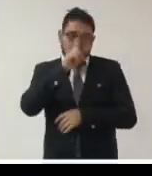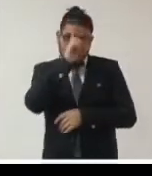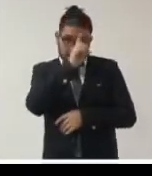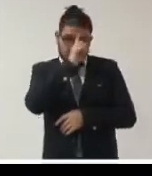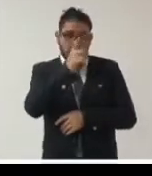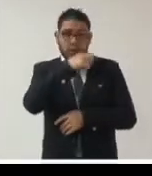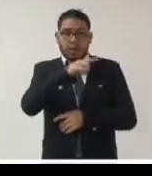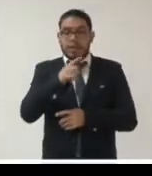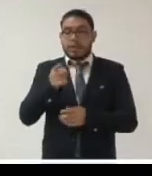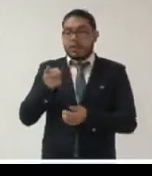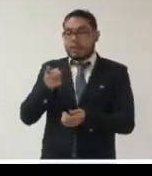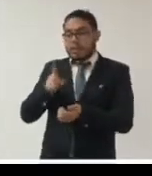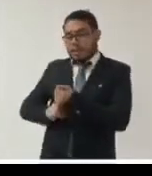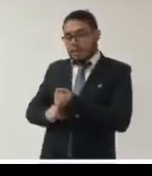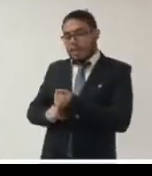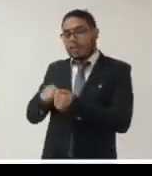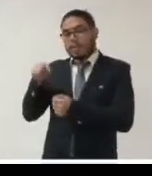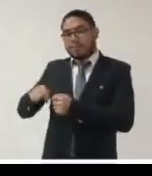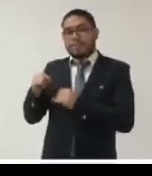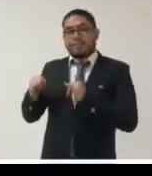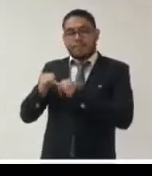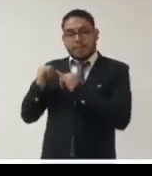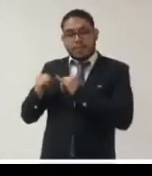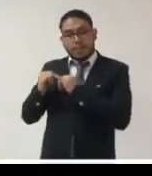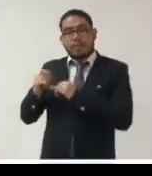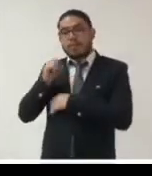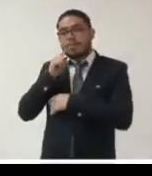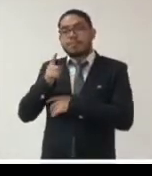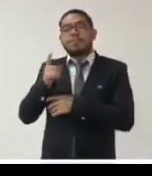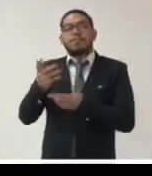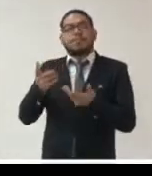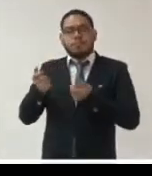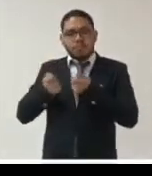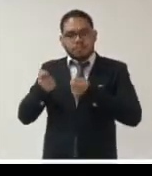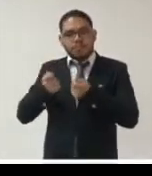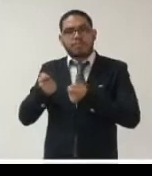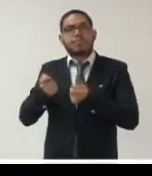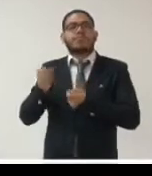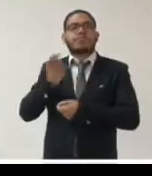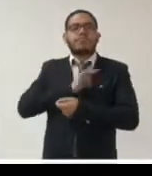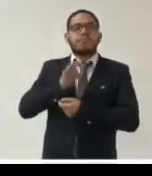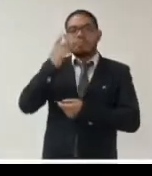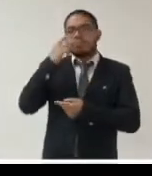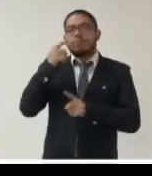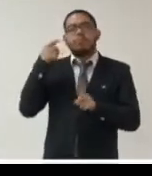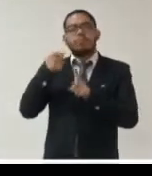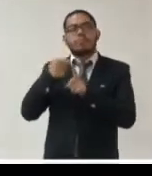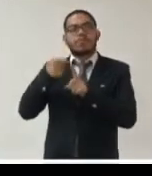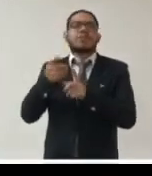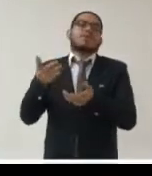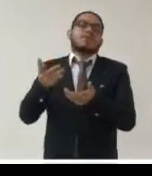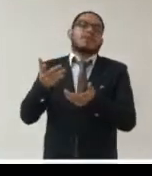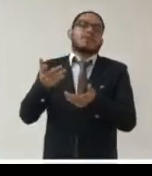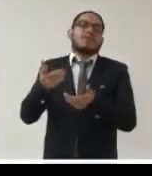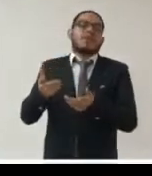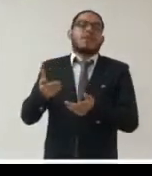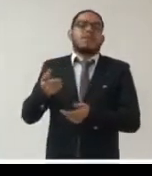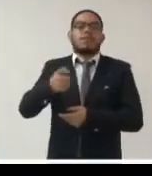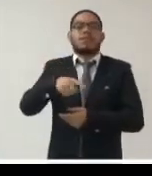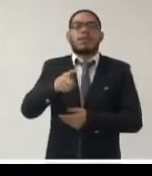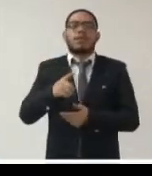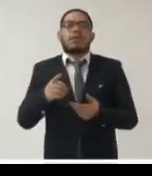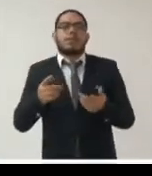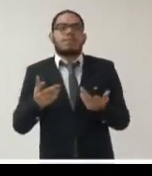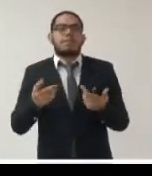los organismos garantes busquemos consolidar una legislación que pueda señalar los elementos a considerar en los